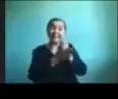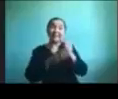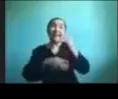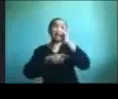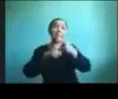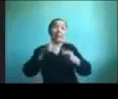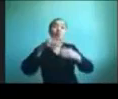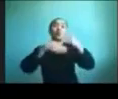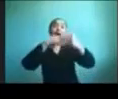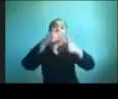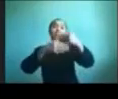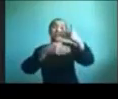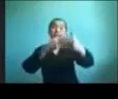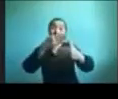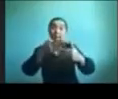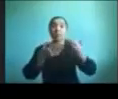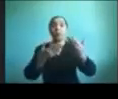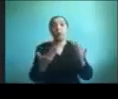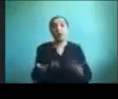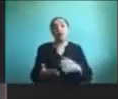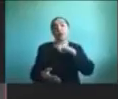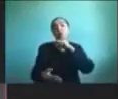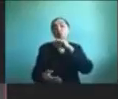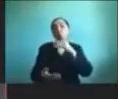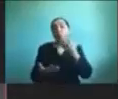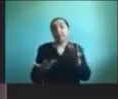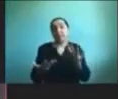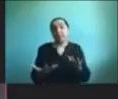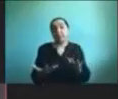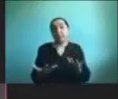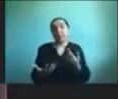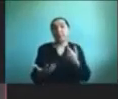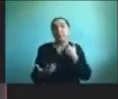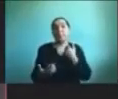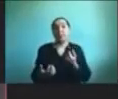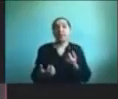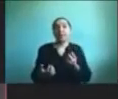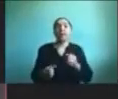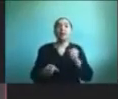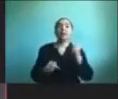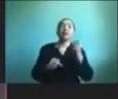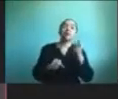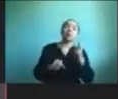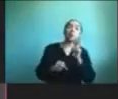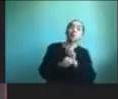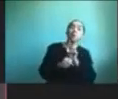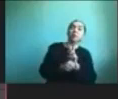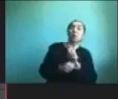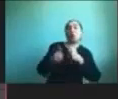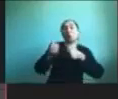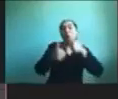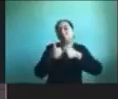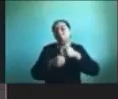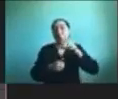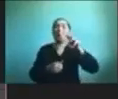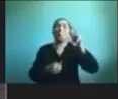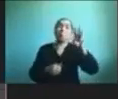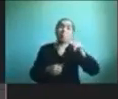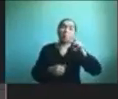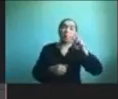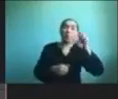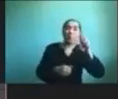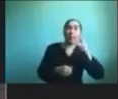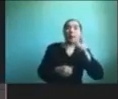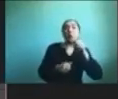entonces es muy útil porque hay uno tanto como profesor profesional o como padre puede ver en qué